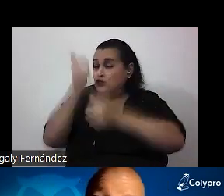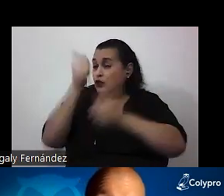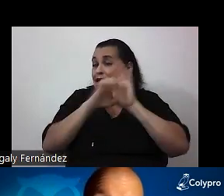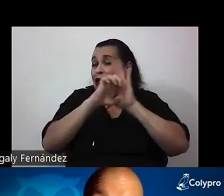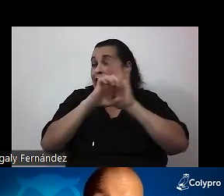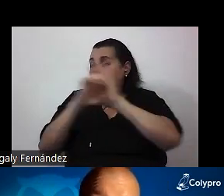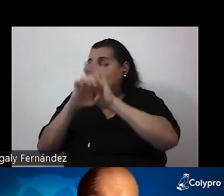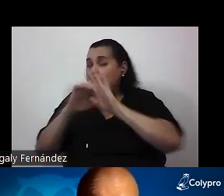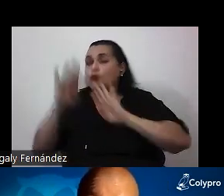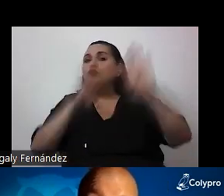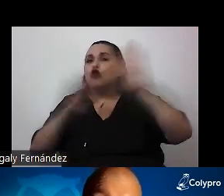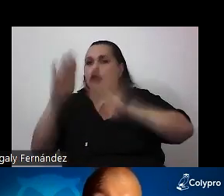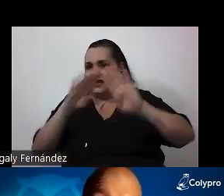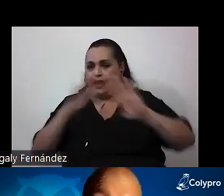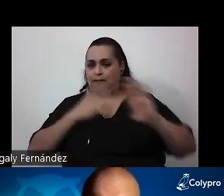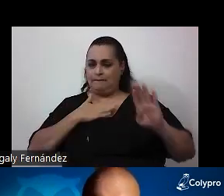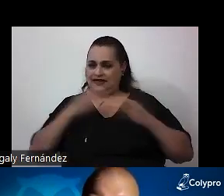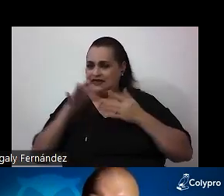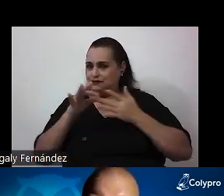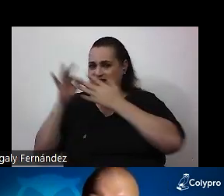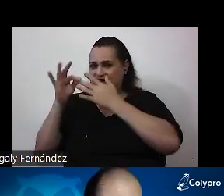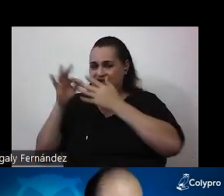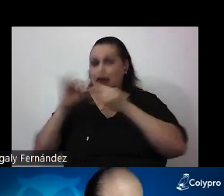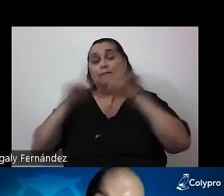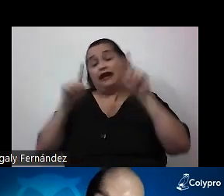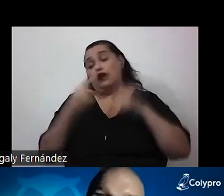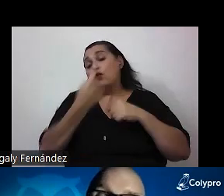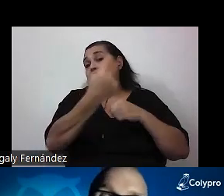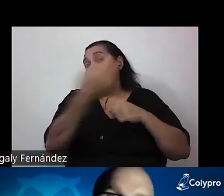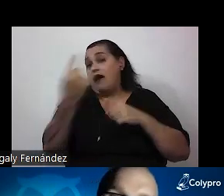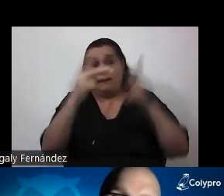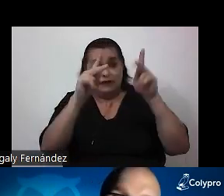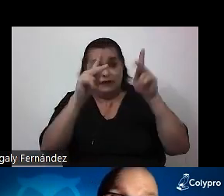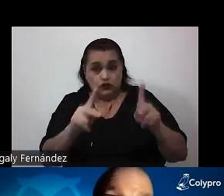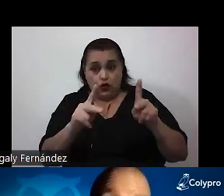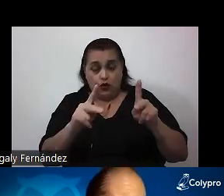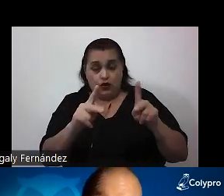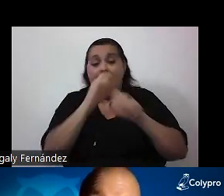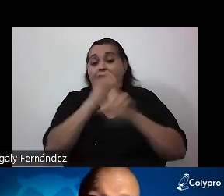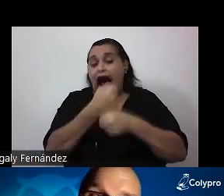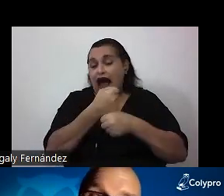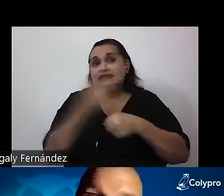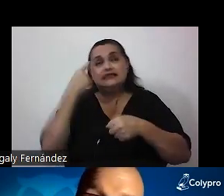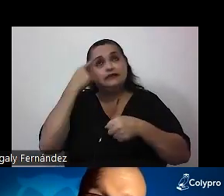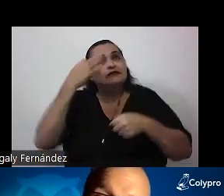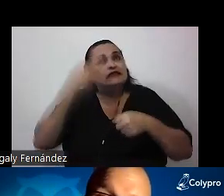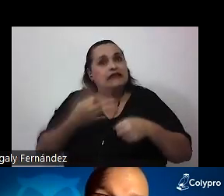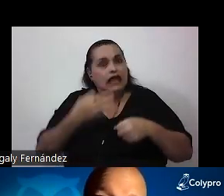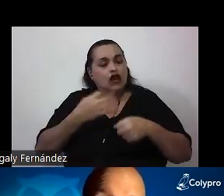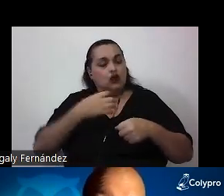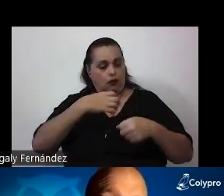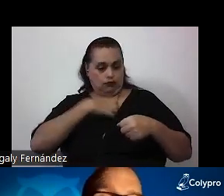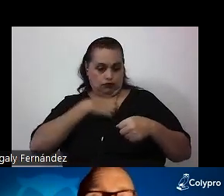biología porque esa es mi especialidad, pero insisto en que cada uno o cada una haga la transposición a sus respectivas áreas de